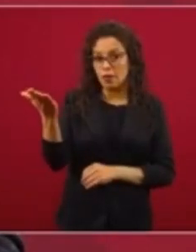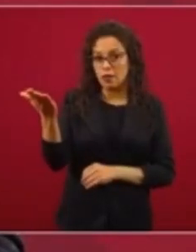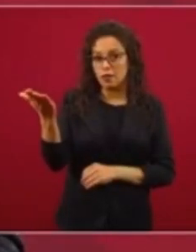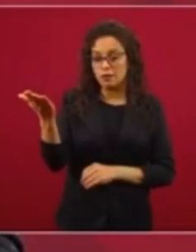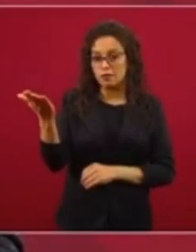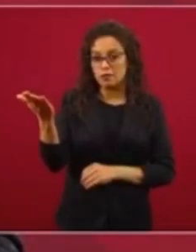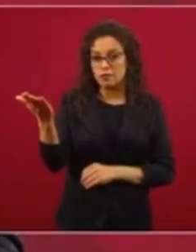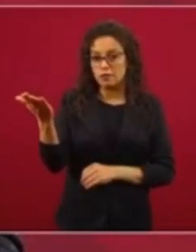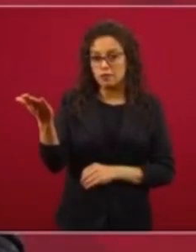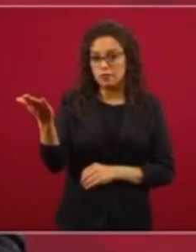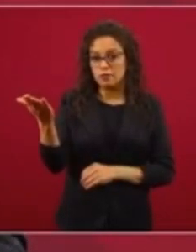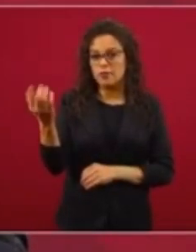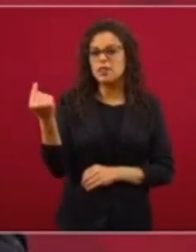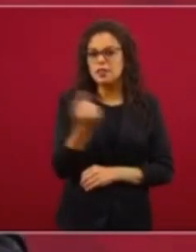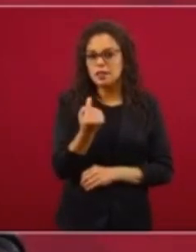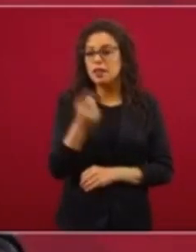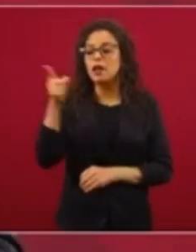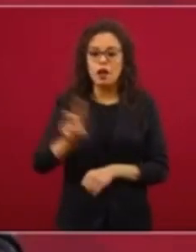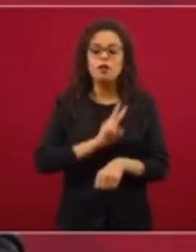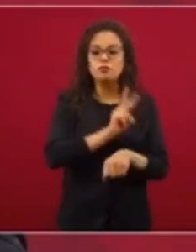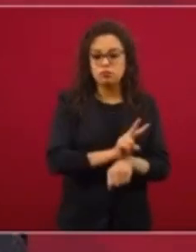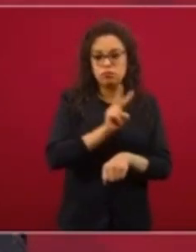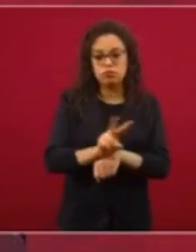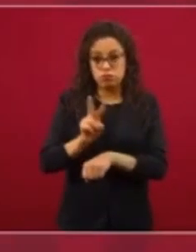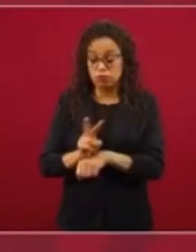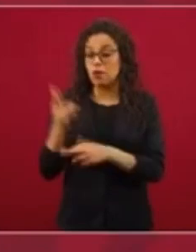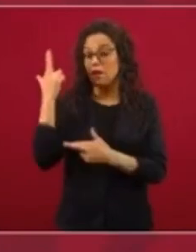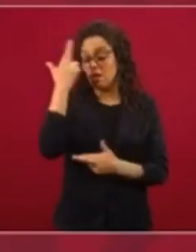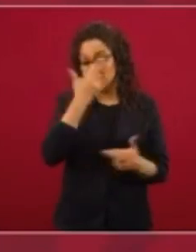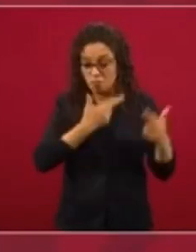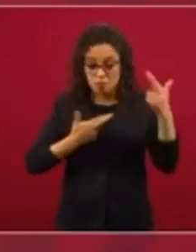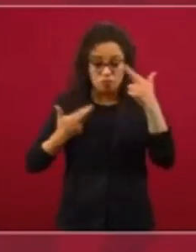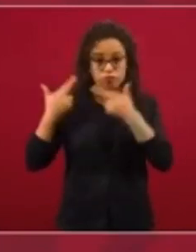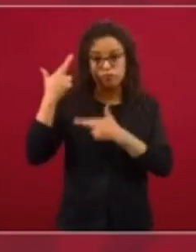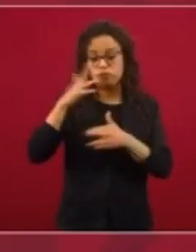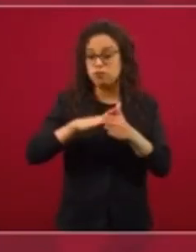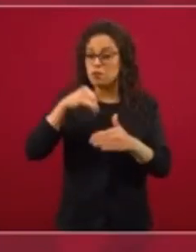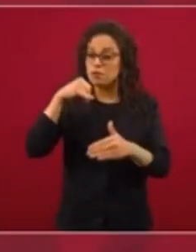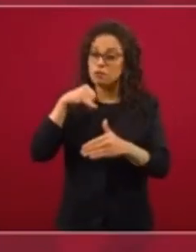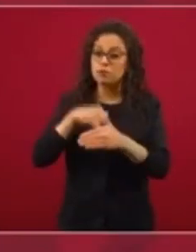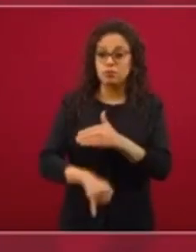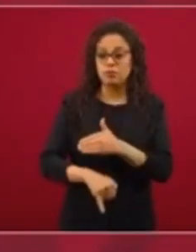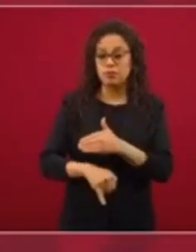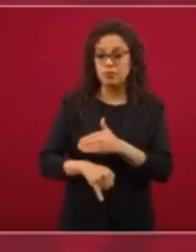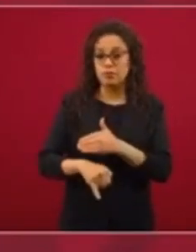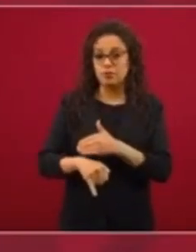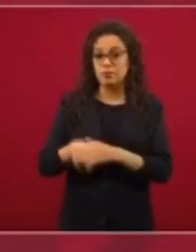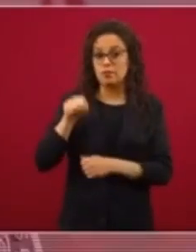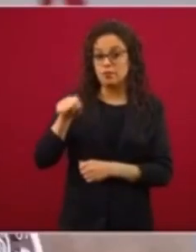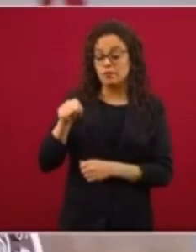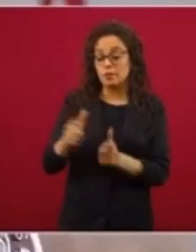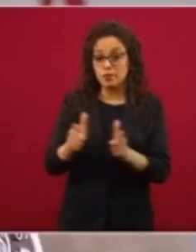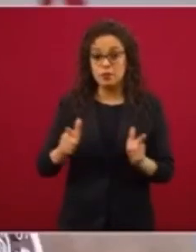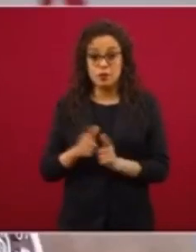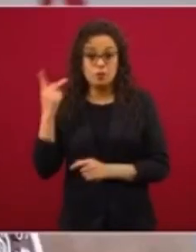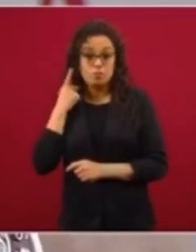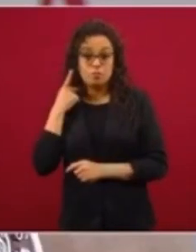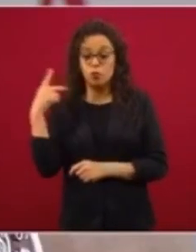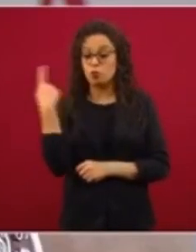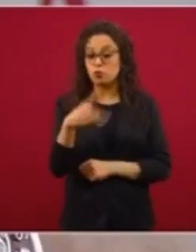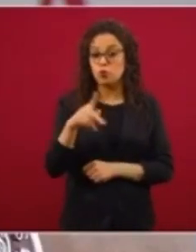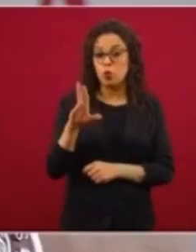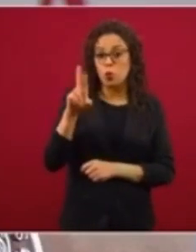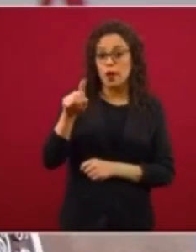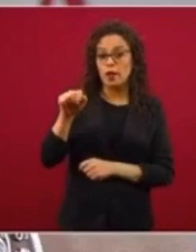para que audite y revise las cuentas de los partidos políticos, de quienes aspiran a